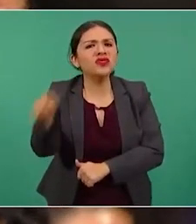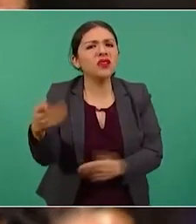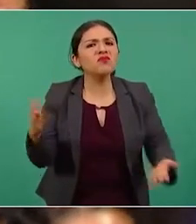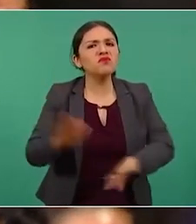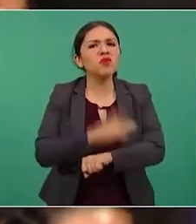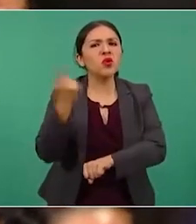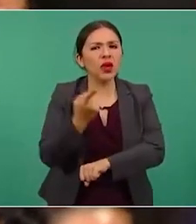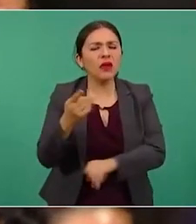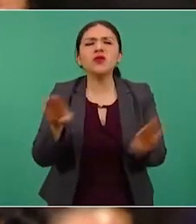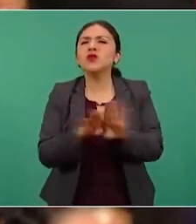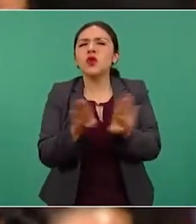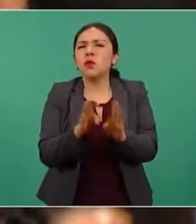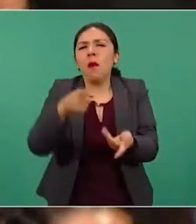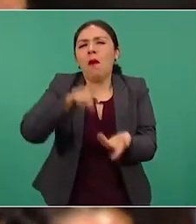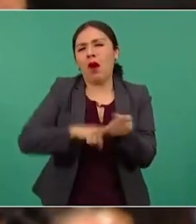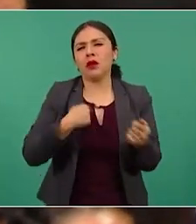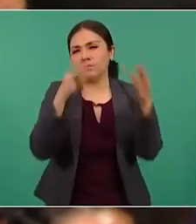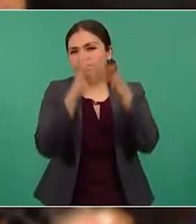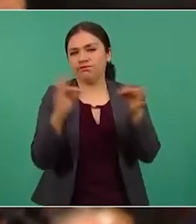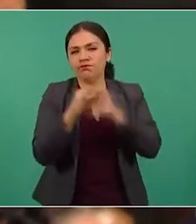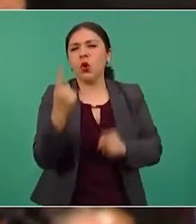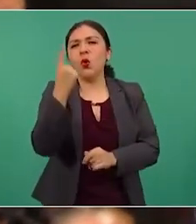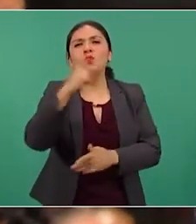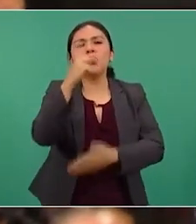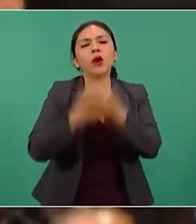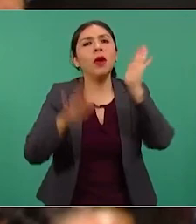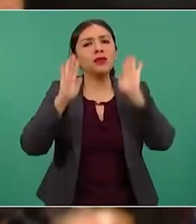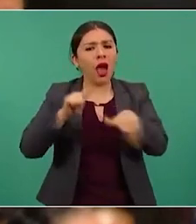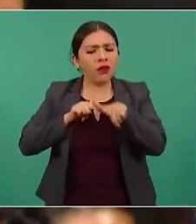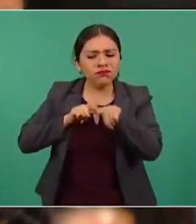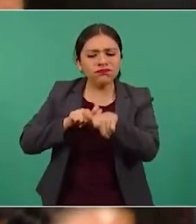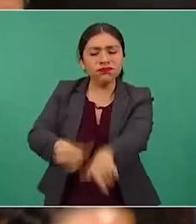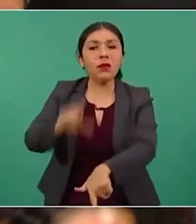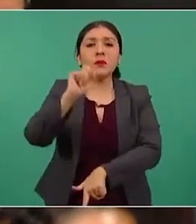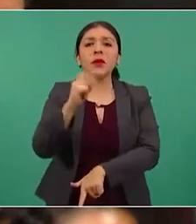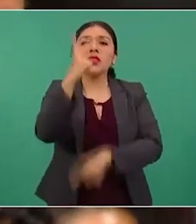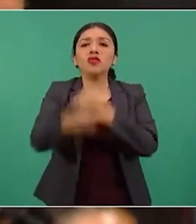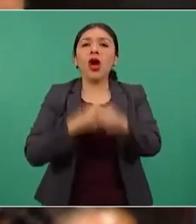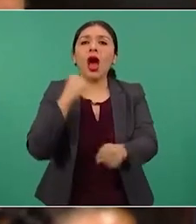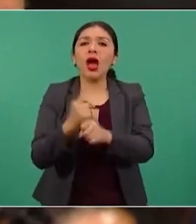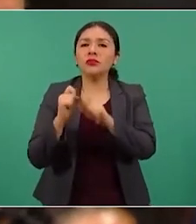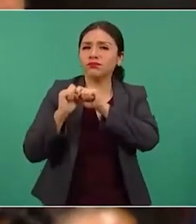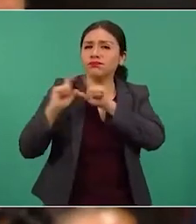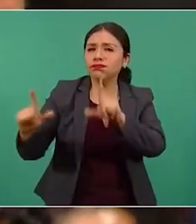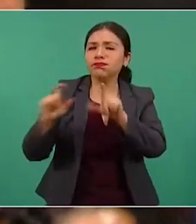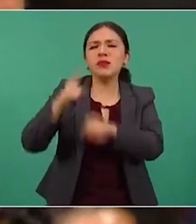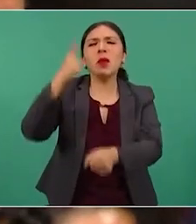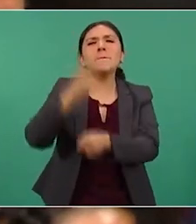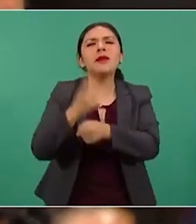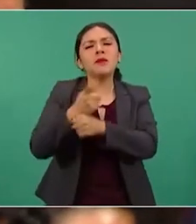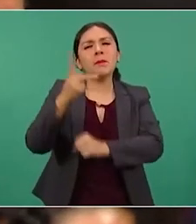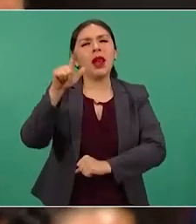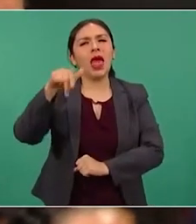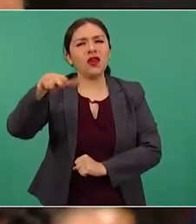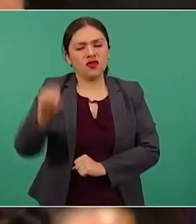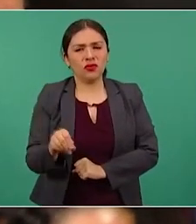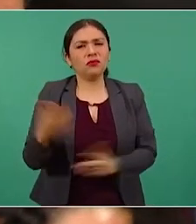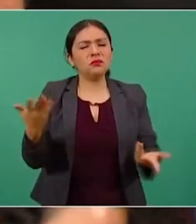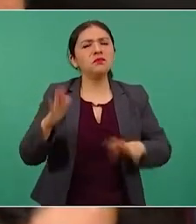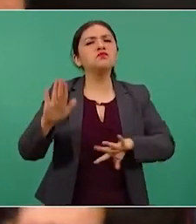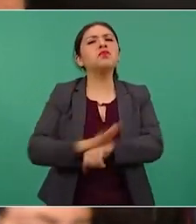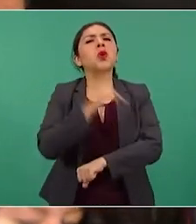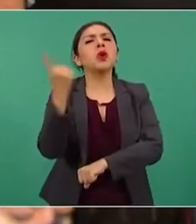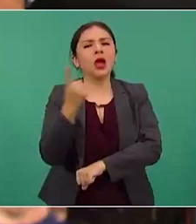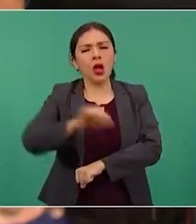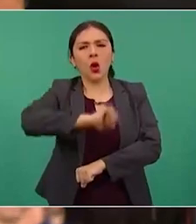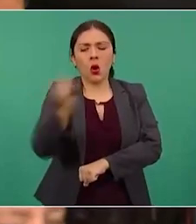sólo, por hablar de un caso, un programa que lleva 22 años al aire, primer plano. ¿Por qué, por otra